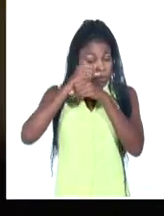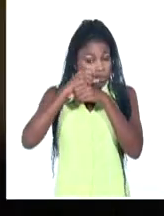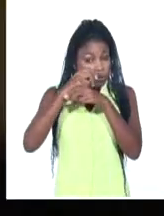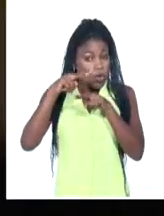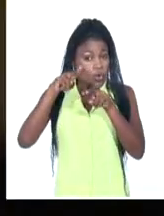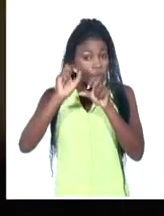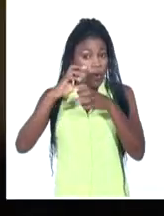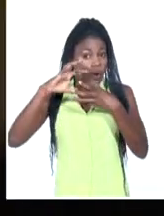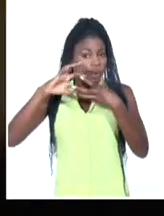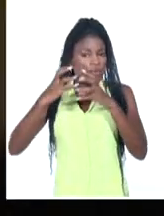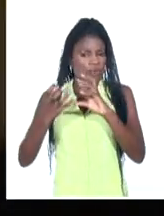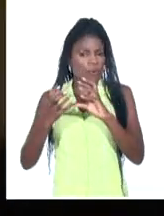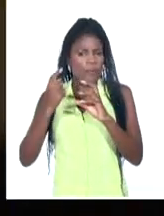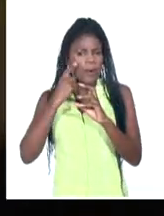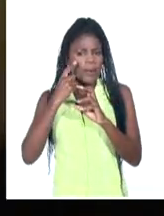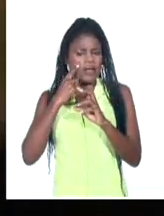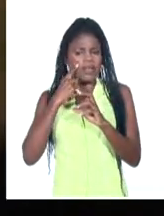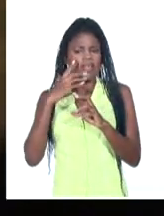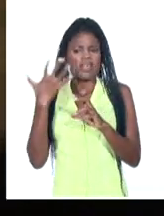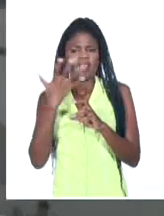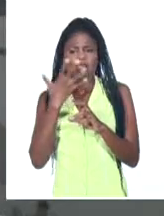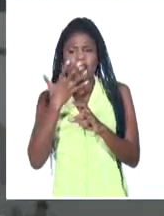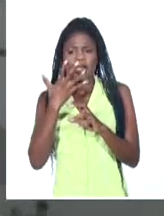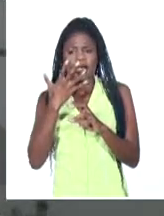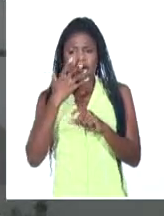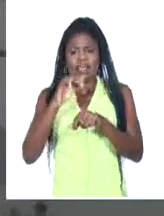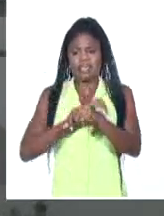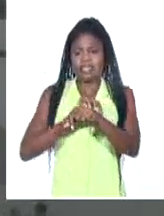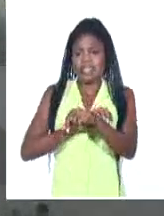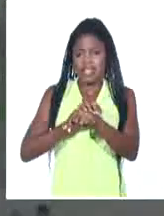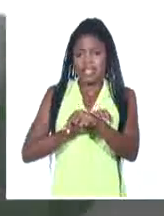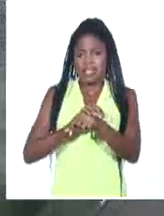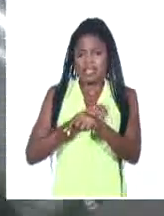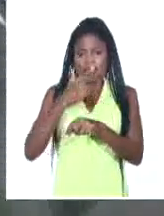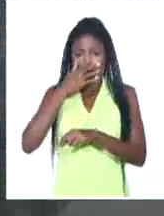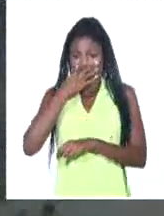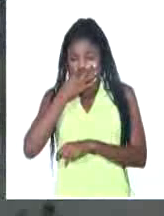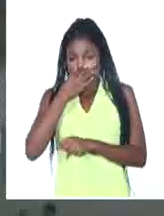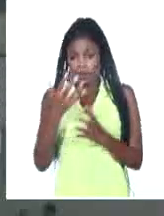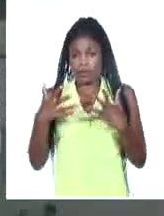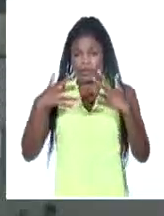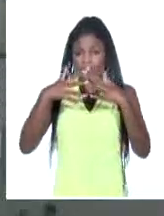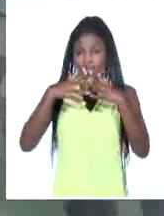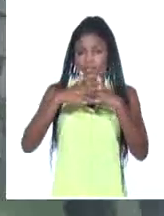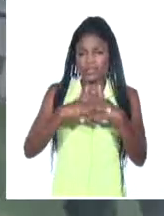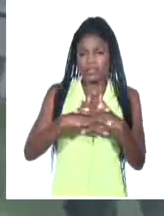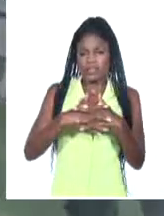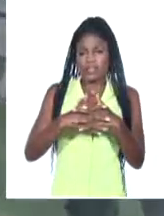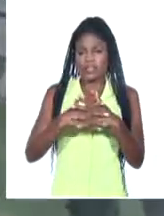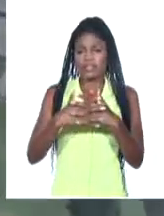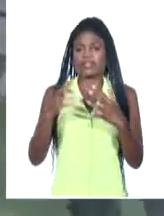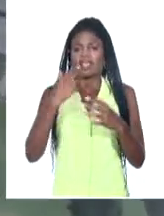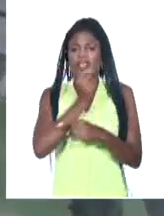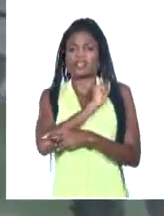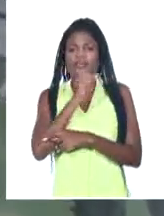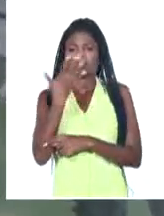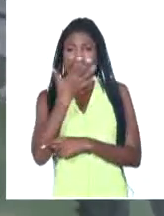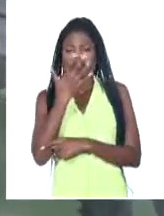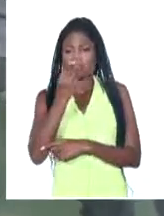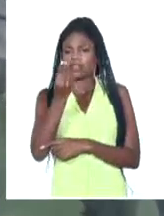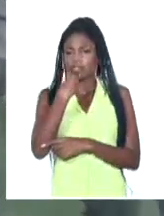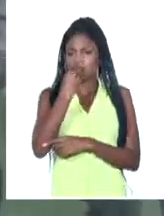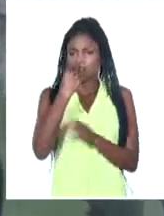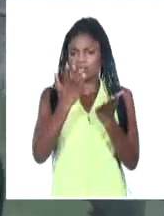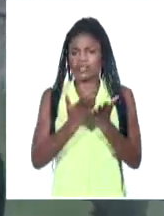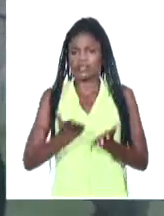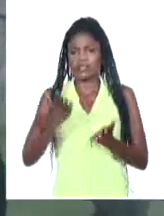formulaciones para la inmunoterapia de la alergia, así como innovaciones vinculadas a los esquemas de soberanía alimentaria y el desarrollo de